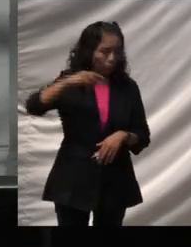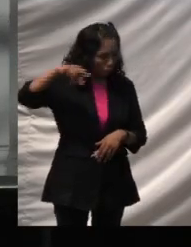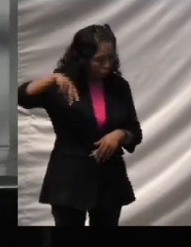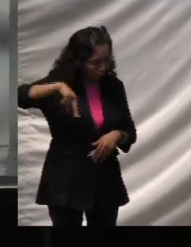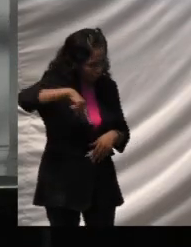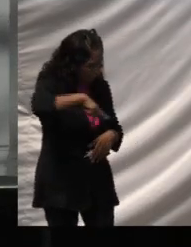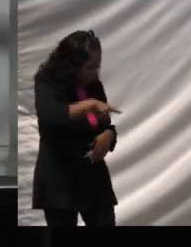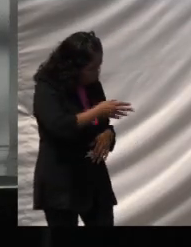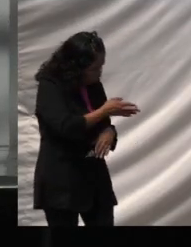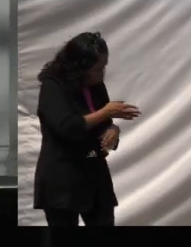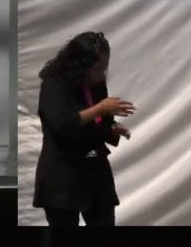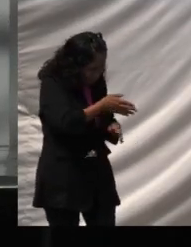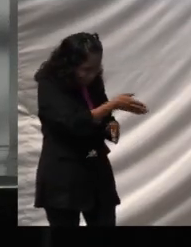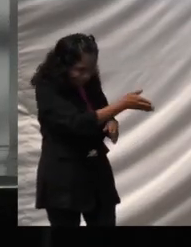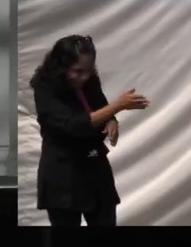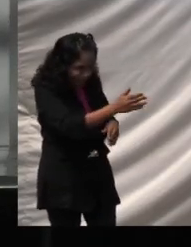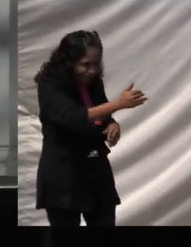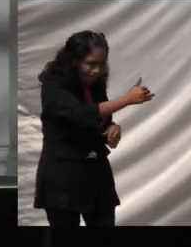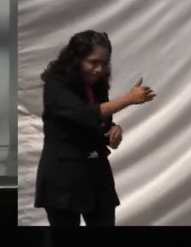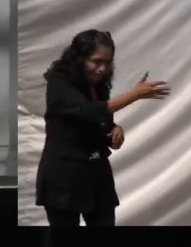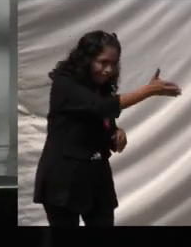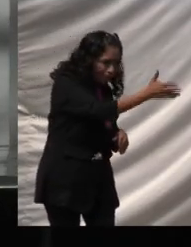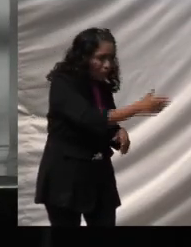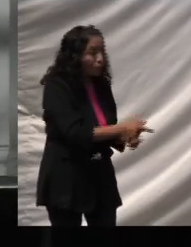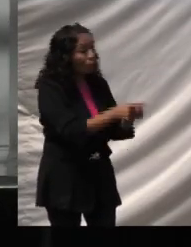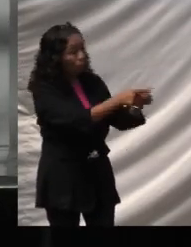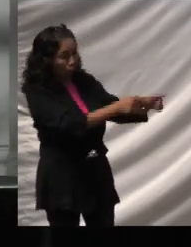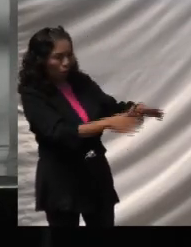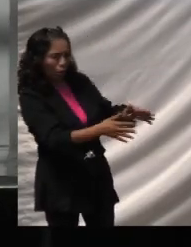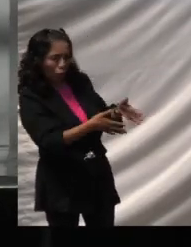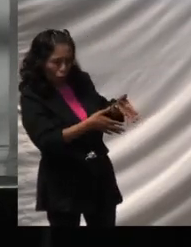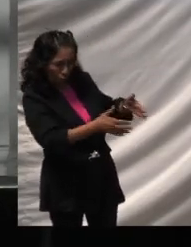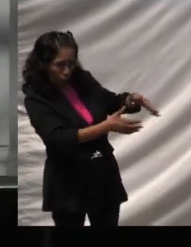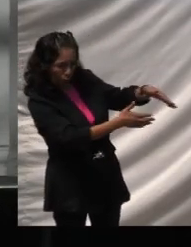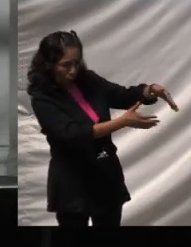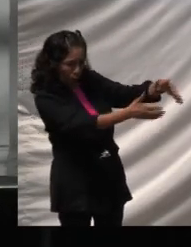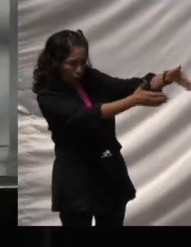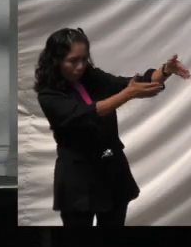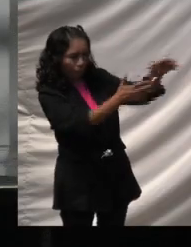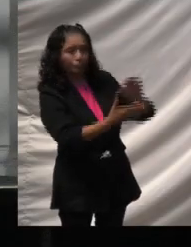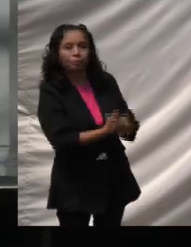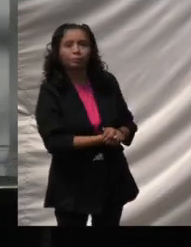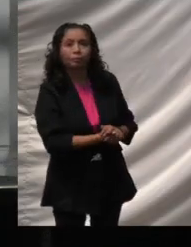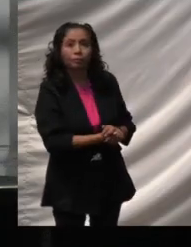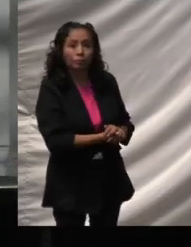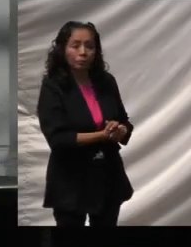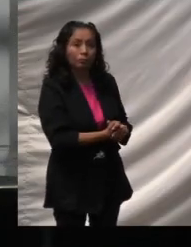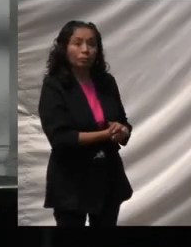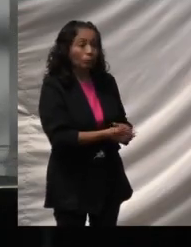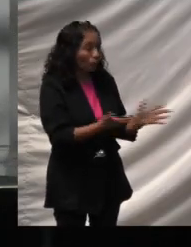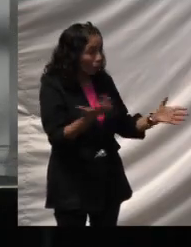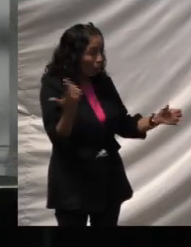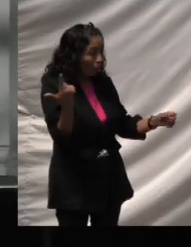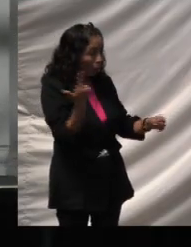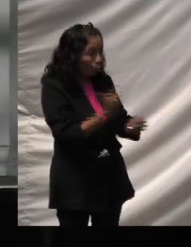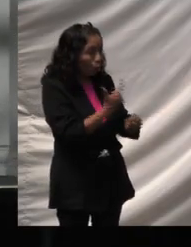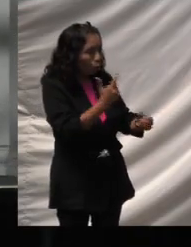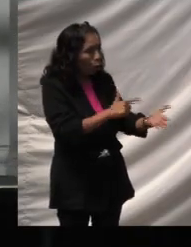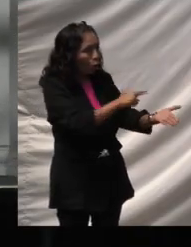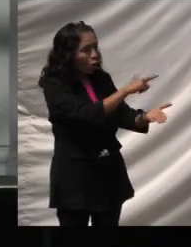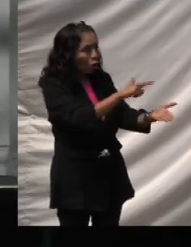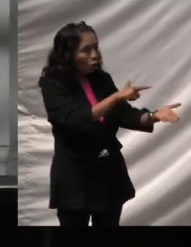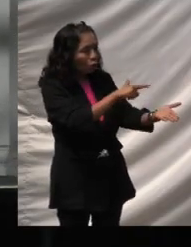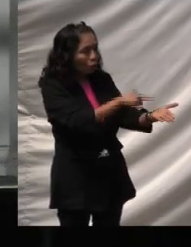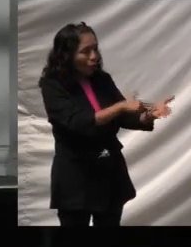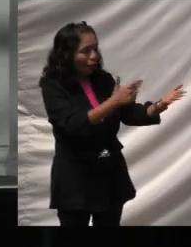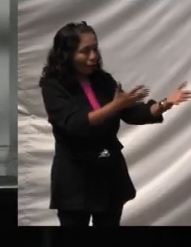seguir las flechas. Y cuando llegó al final del camino de las flechas, encontró el lugar de